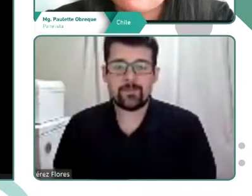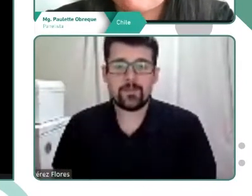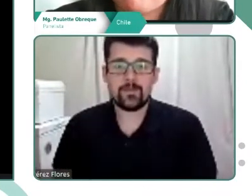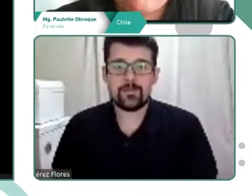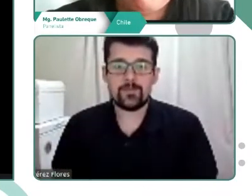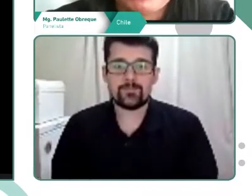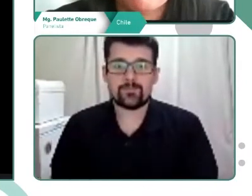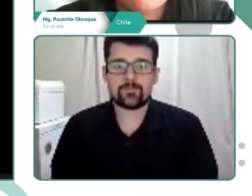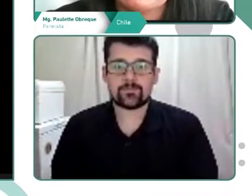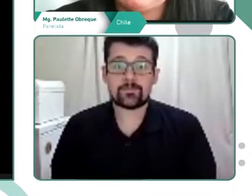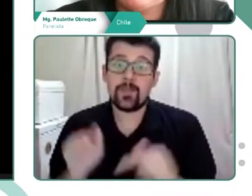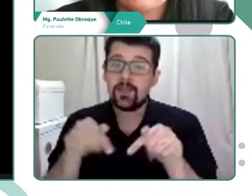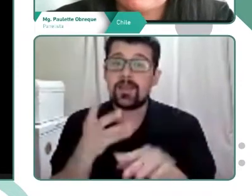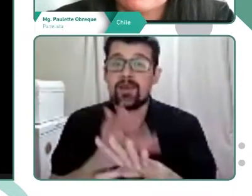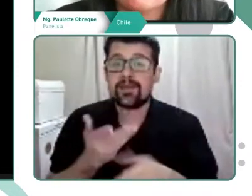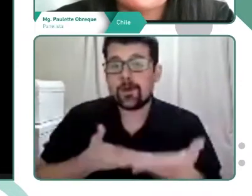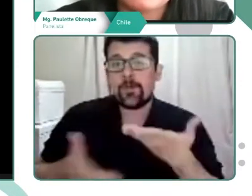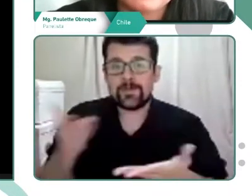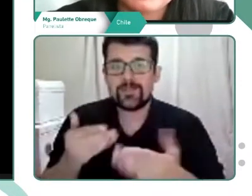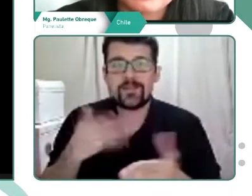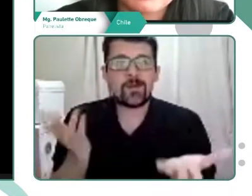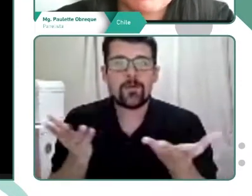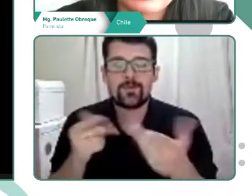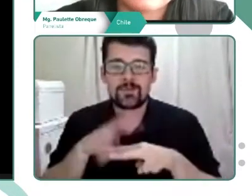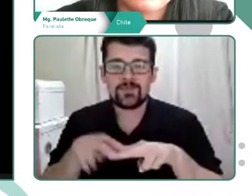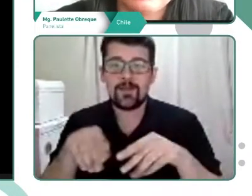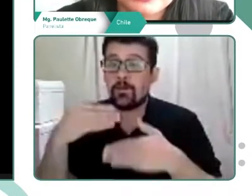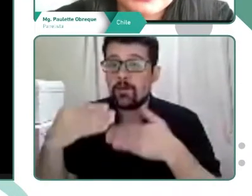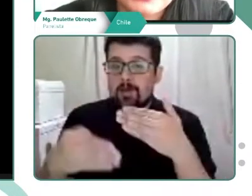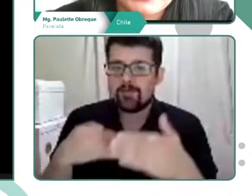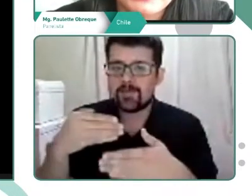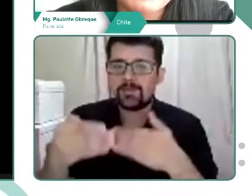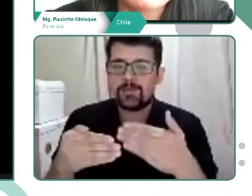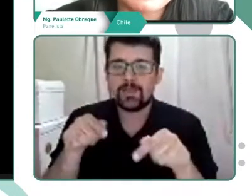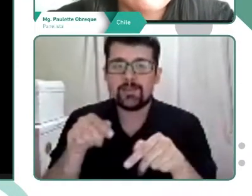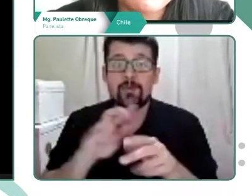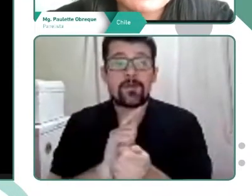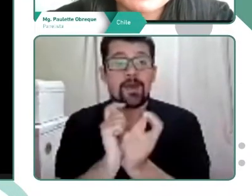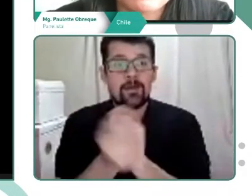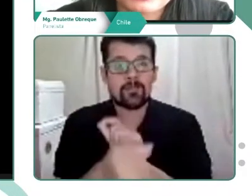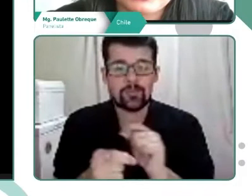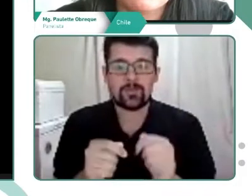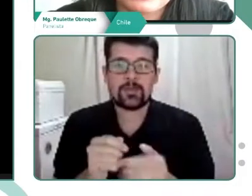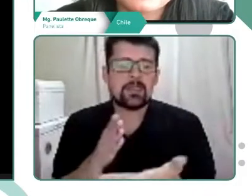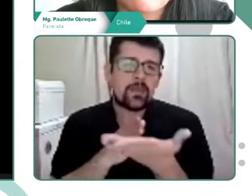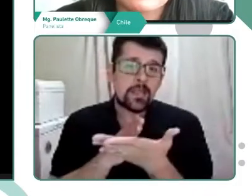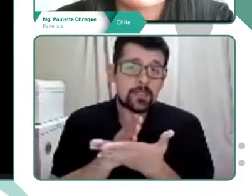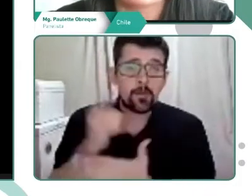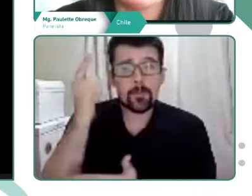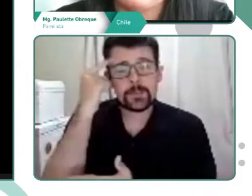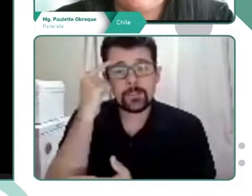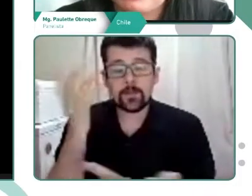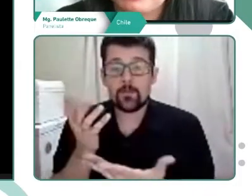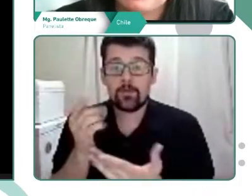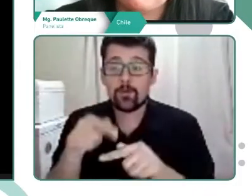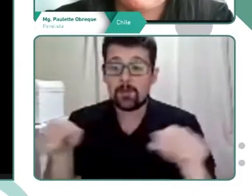Aquí les queremos compartir cómo fueron los avances de esta remodelación. Inicialmente pensamos que las jornadas se iban a